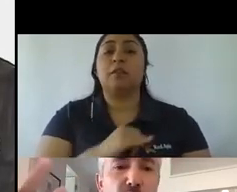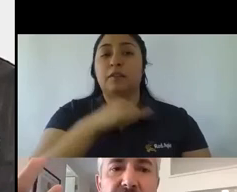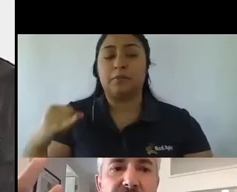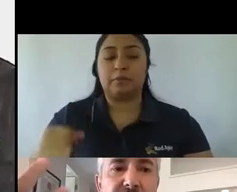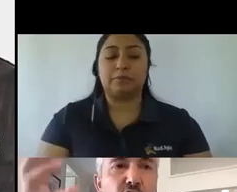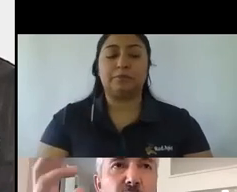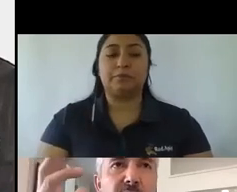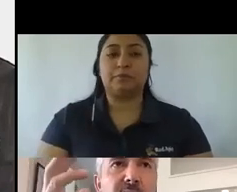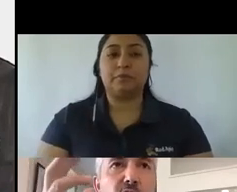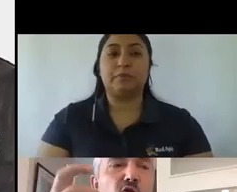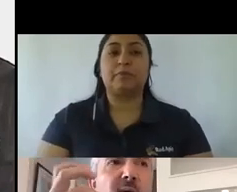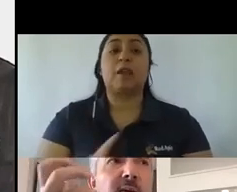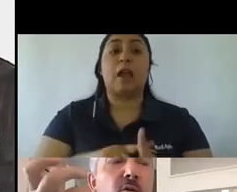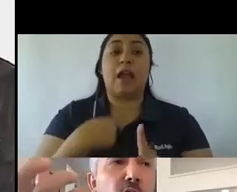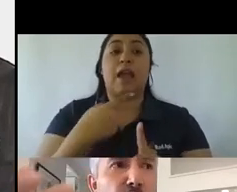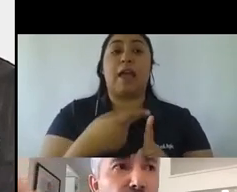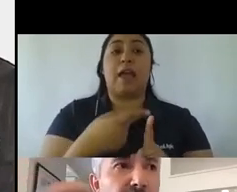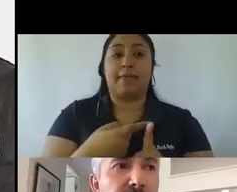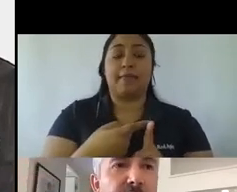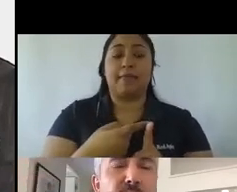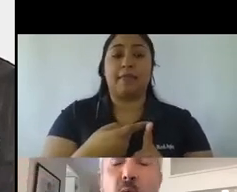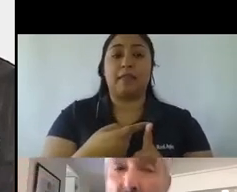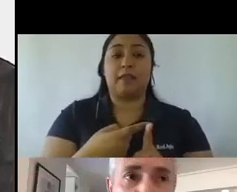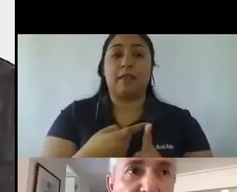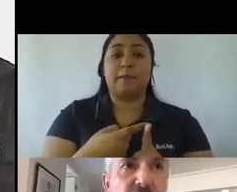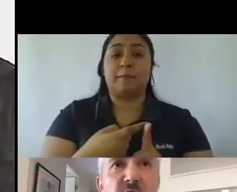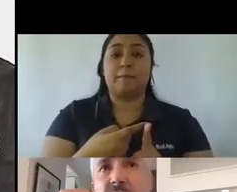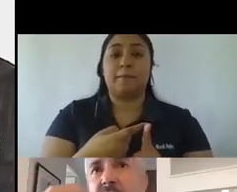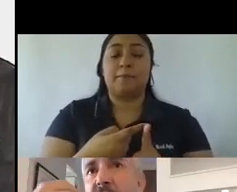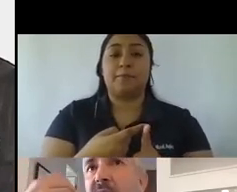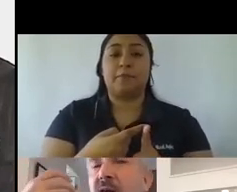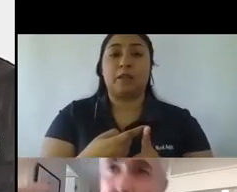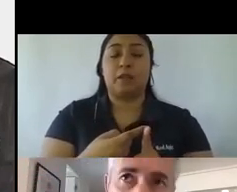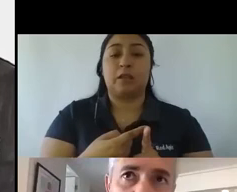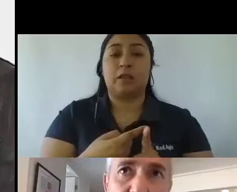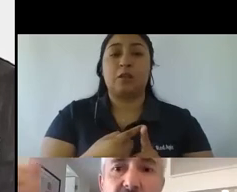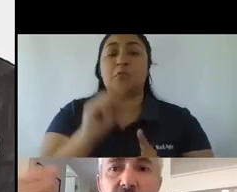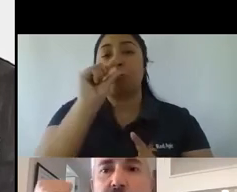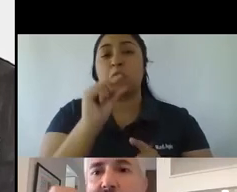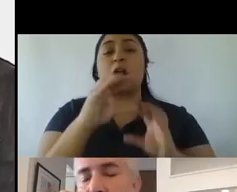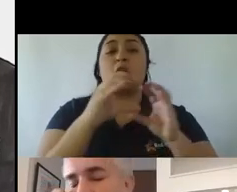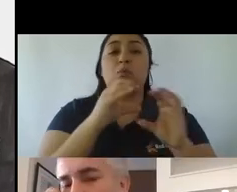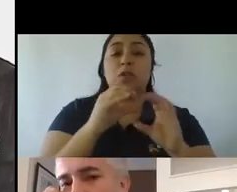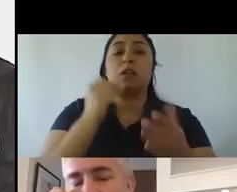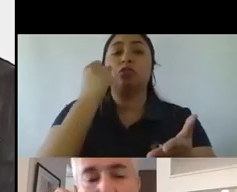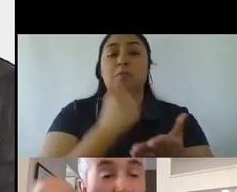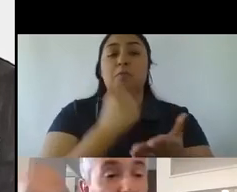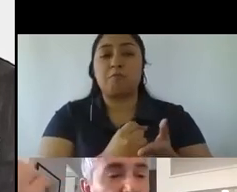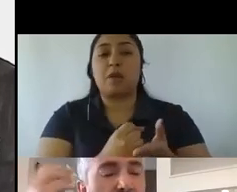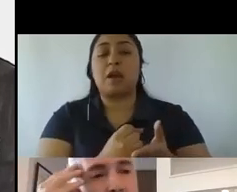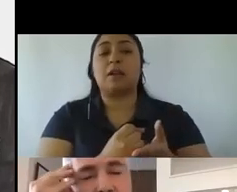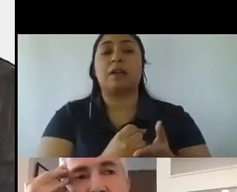nos toma, sí, nos toma con una poca comunicación de marca, súper orientada a resultados, pero además